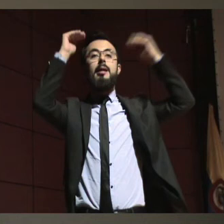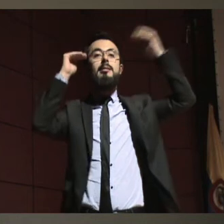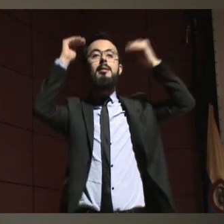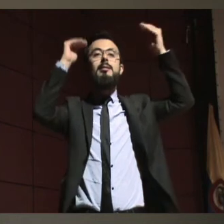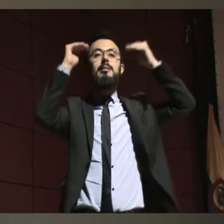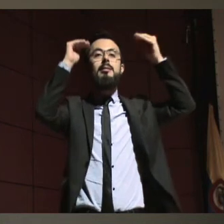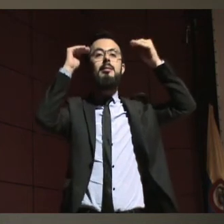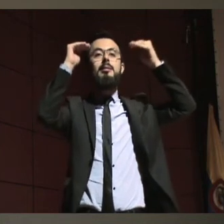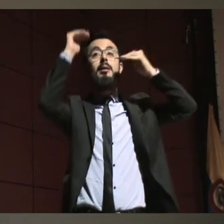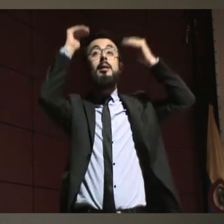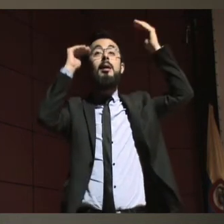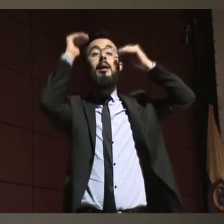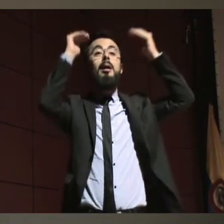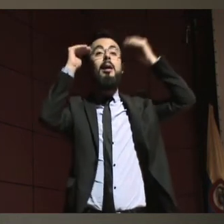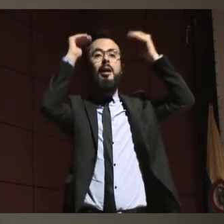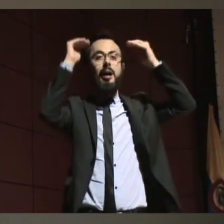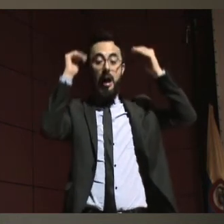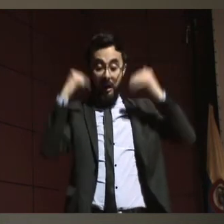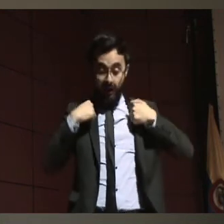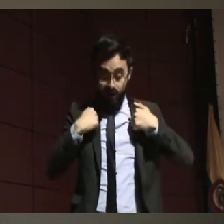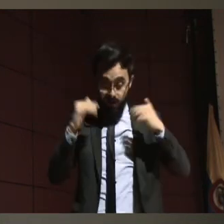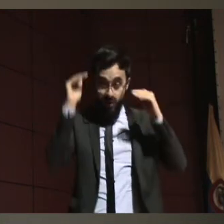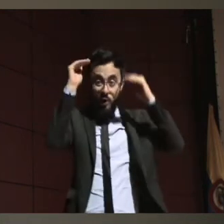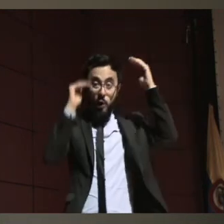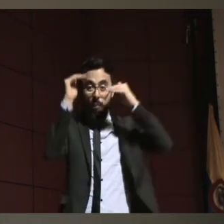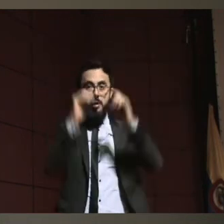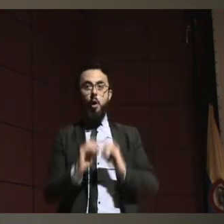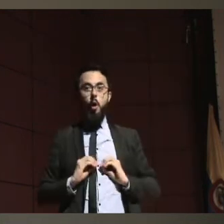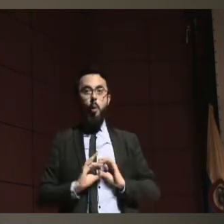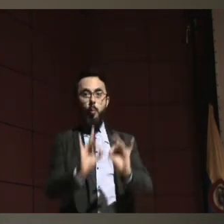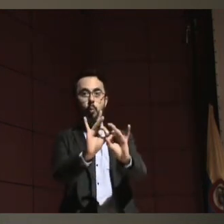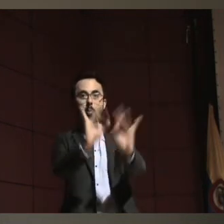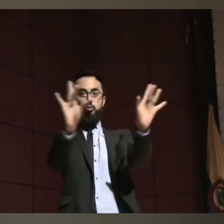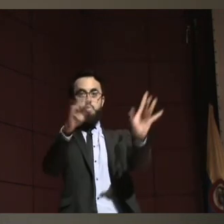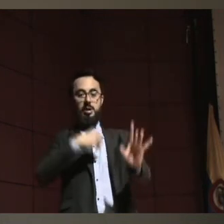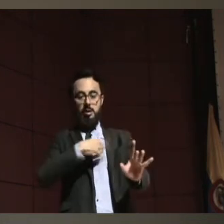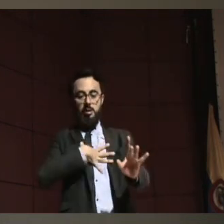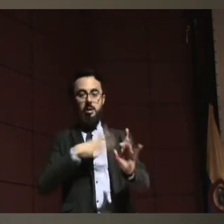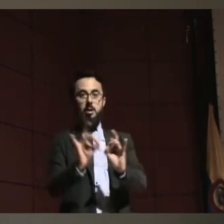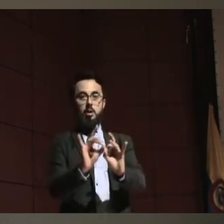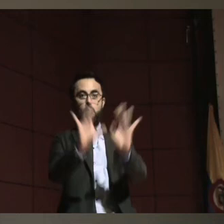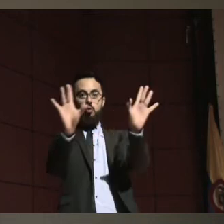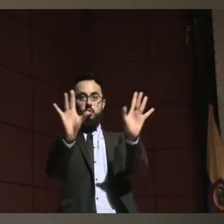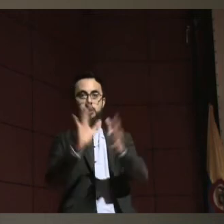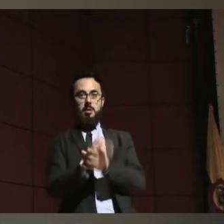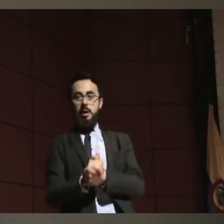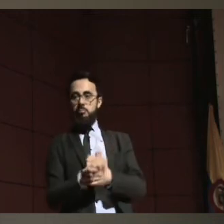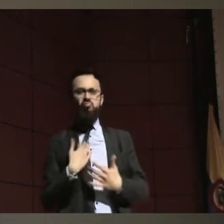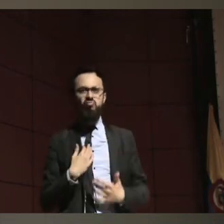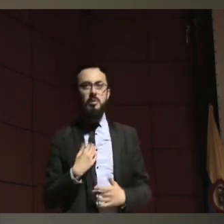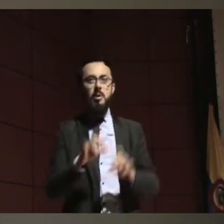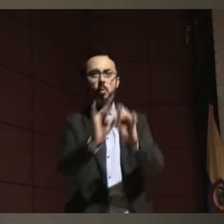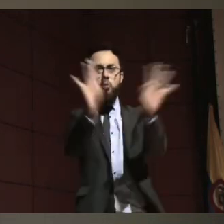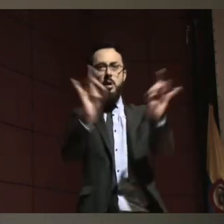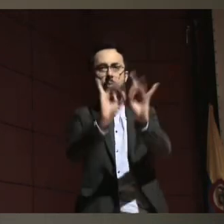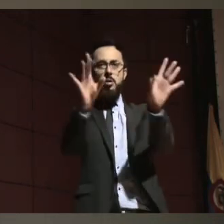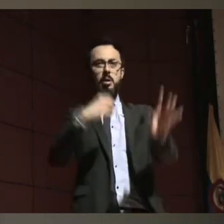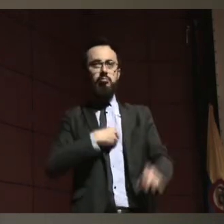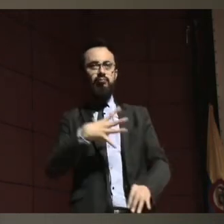oportunidades se van a poder tomar o no se van a poder tomar para tomar esas decisiones.